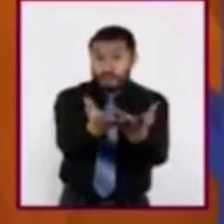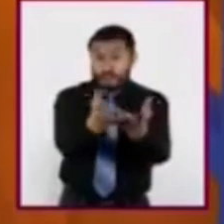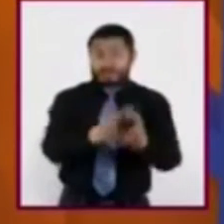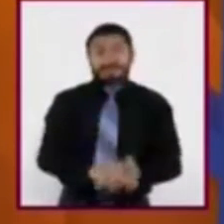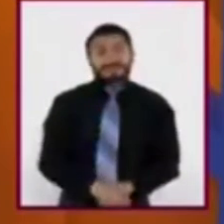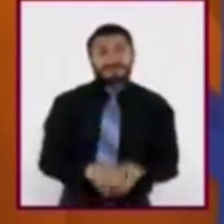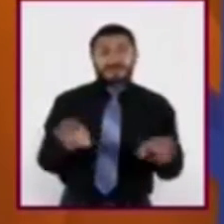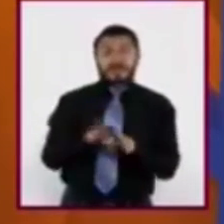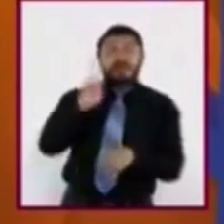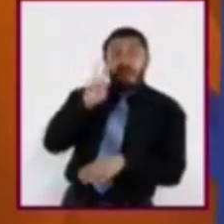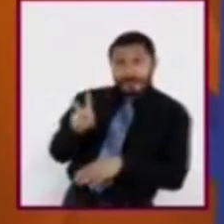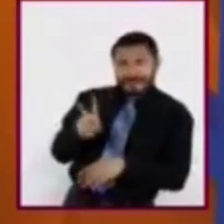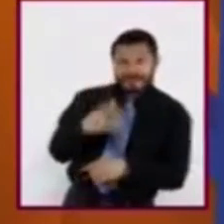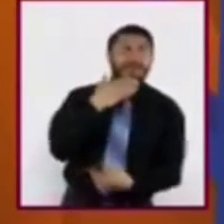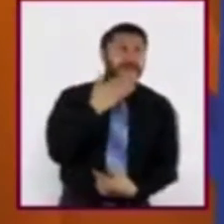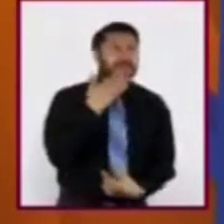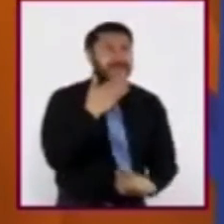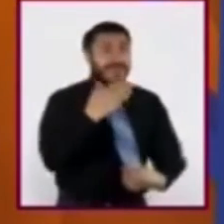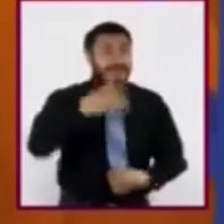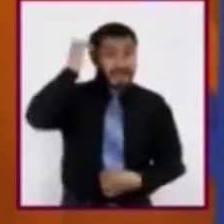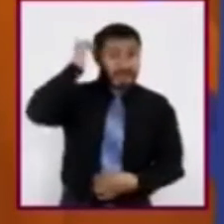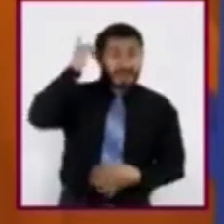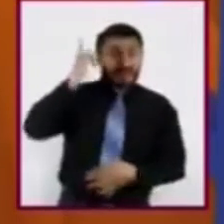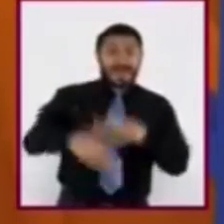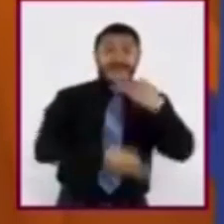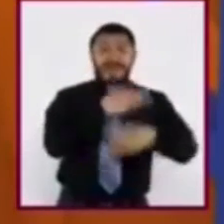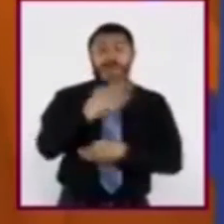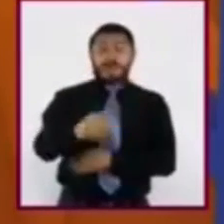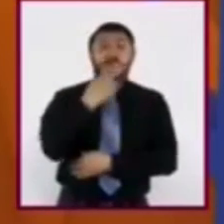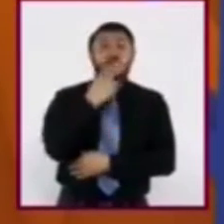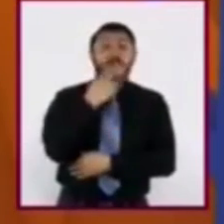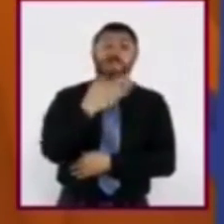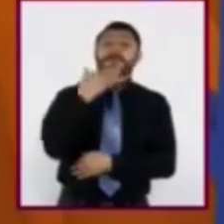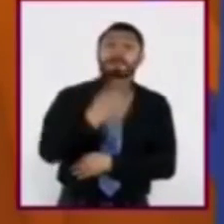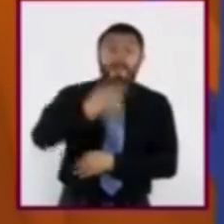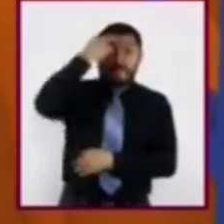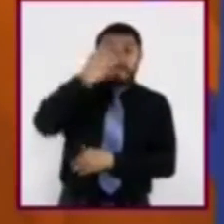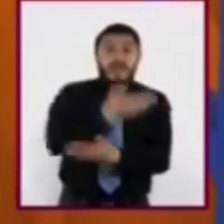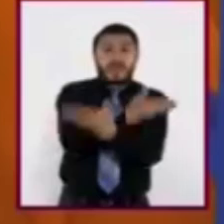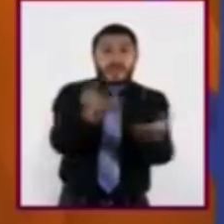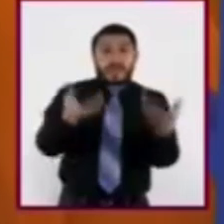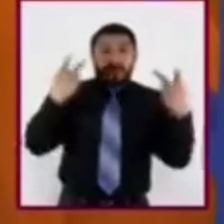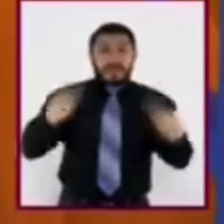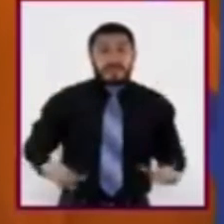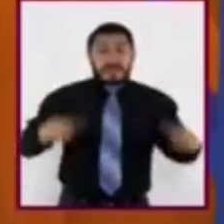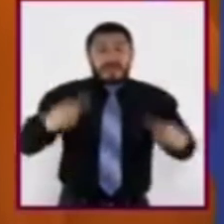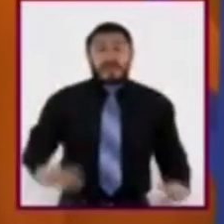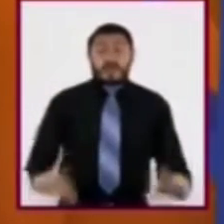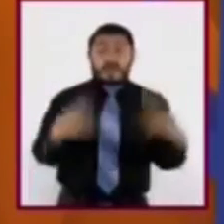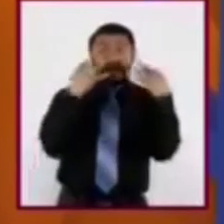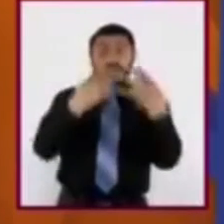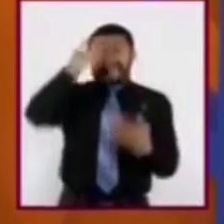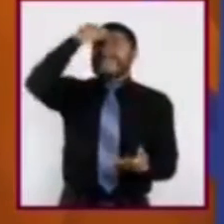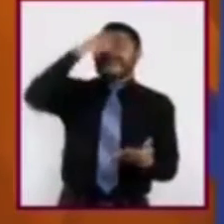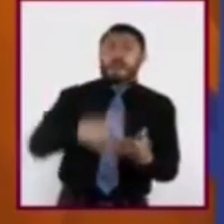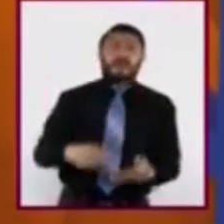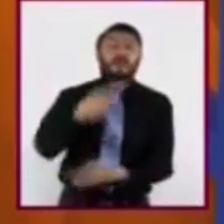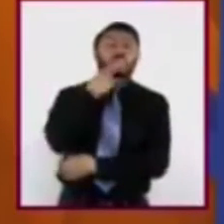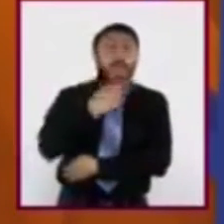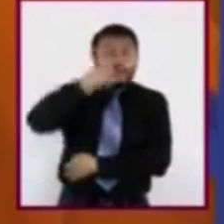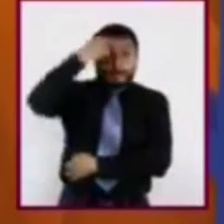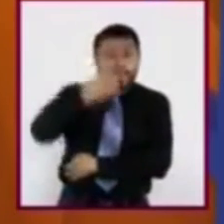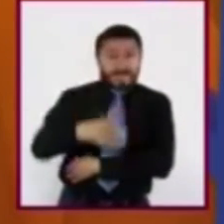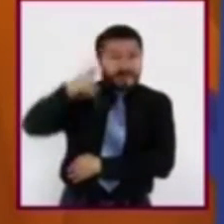Bien, maestro. Esperemos que sea de utilidad para quienes nos ven en casa. Creo que va a ser muy útil para recordar los